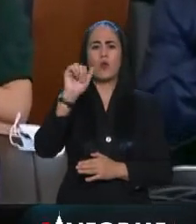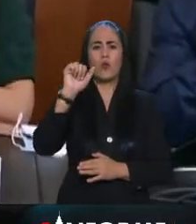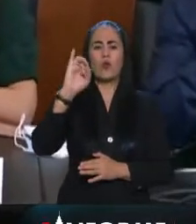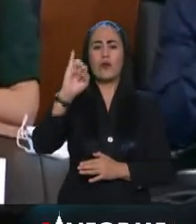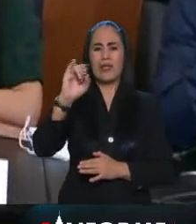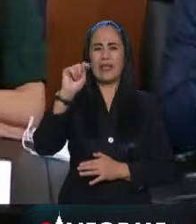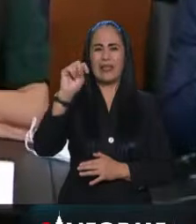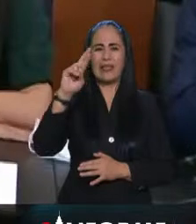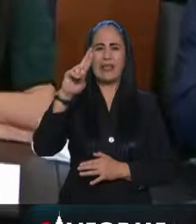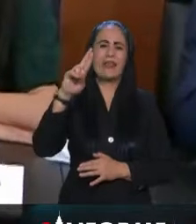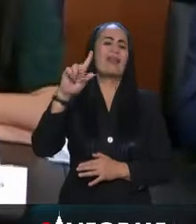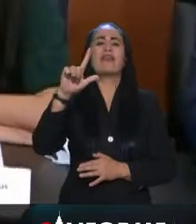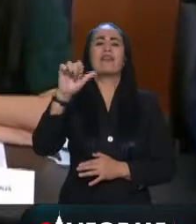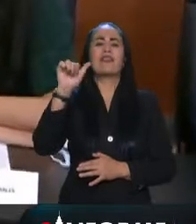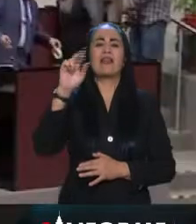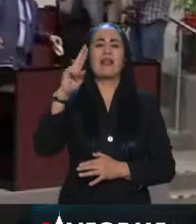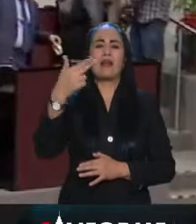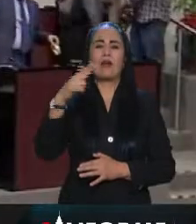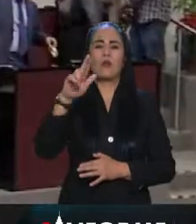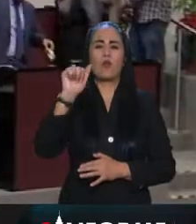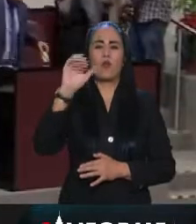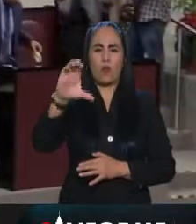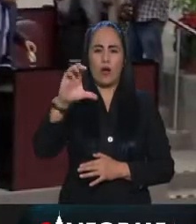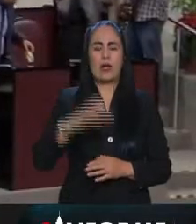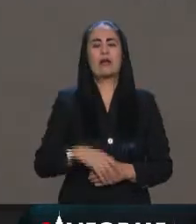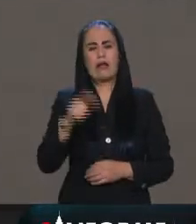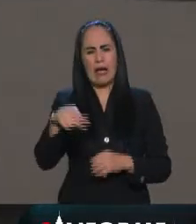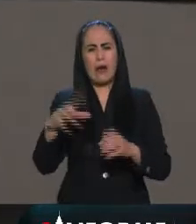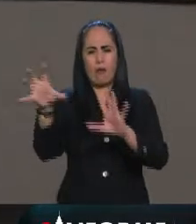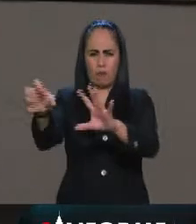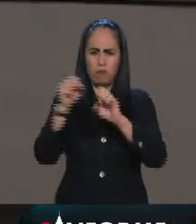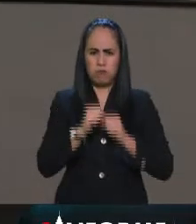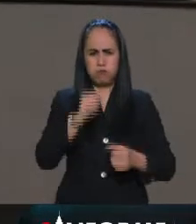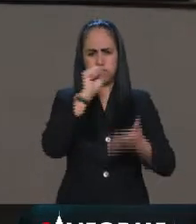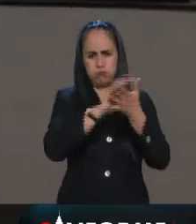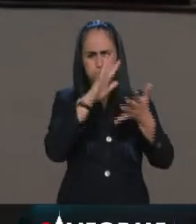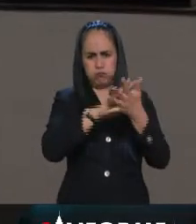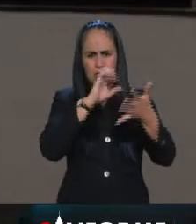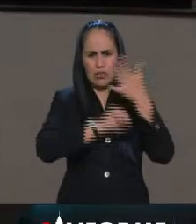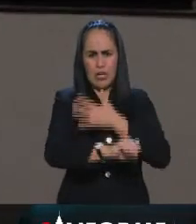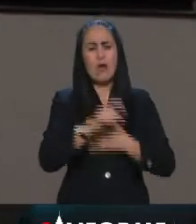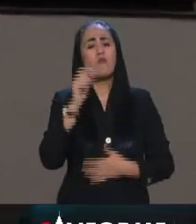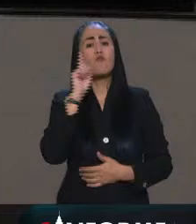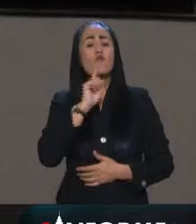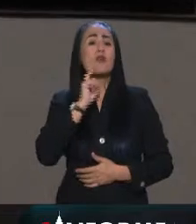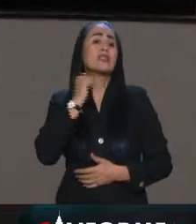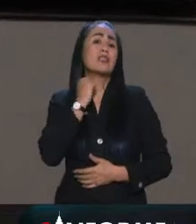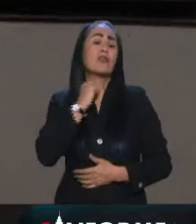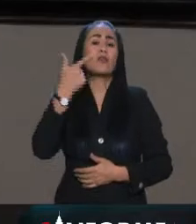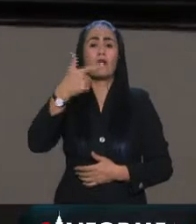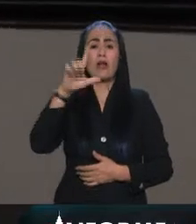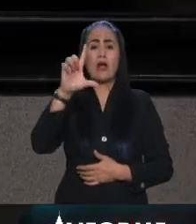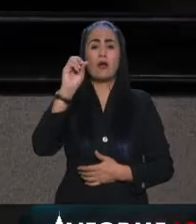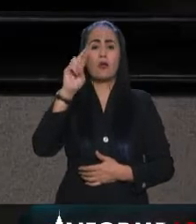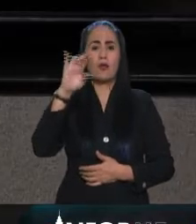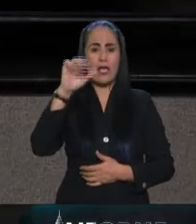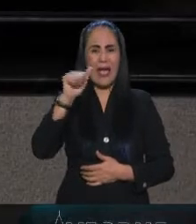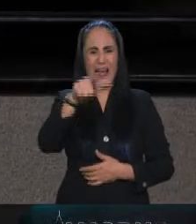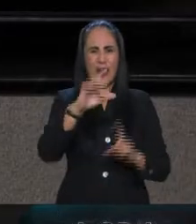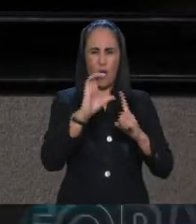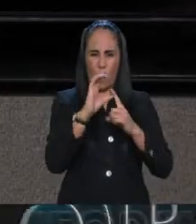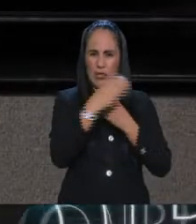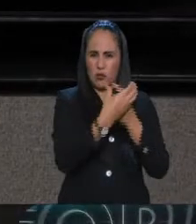del secretario técnico de la JUCOPO de José Manuel del Río. La senadora Gloria Sánchez, por ejemplo, señaló que la creación de esta comisión